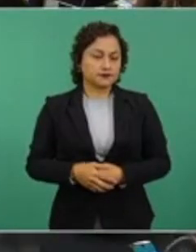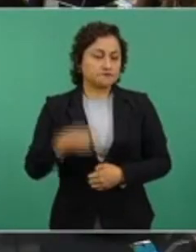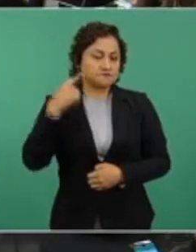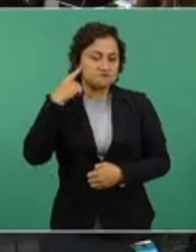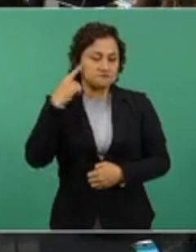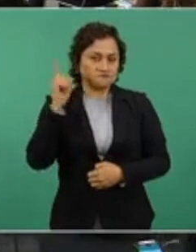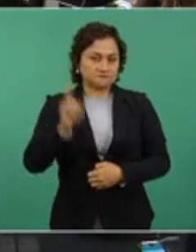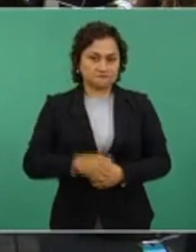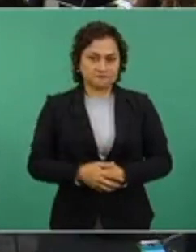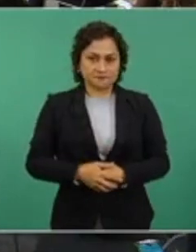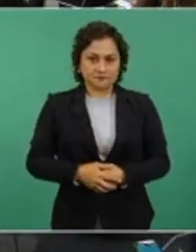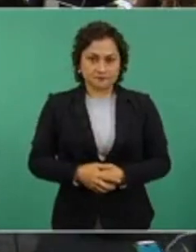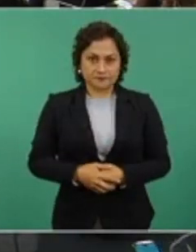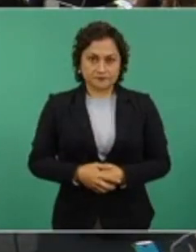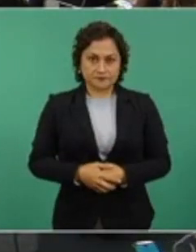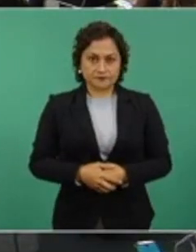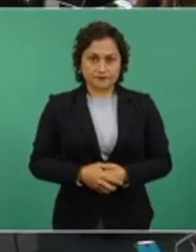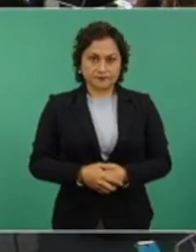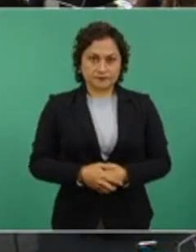No,